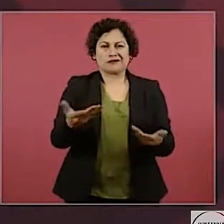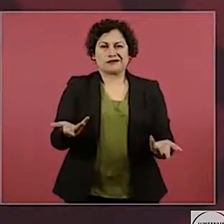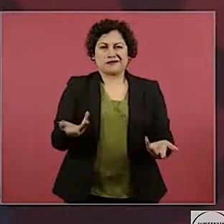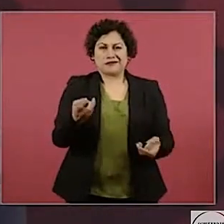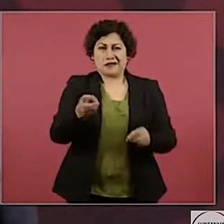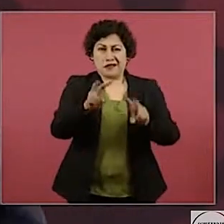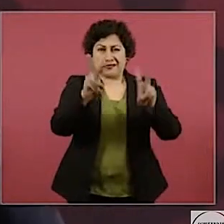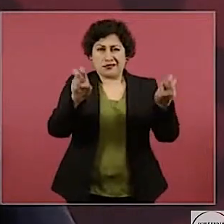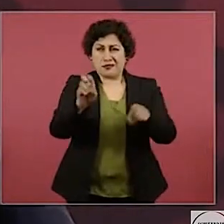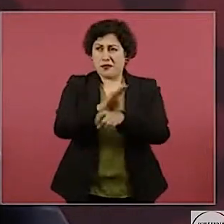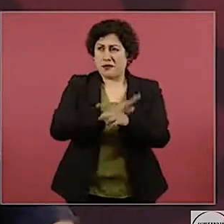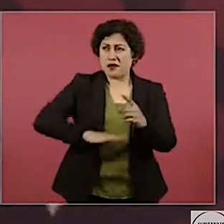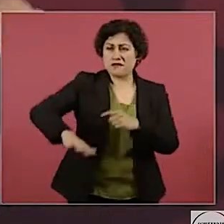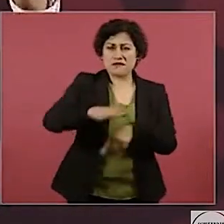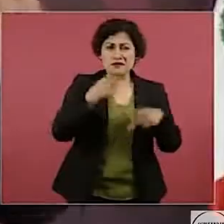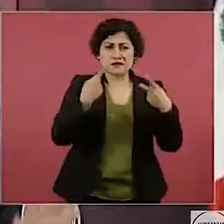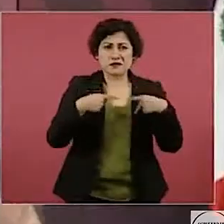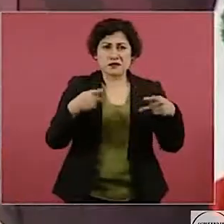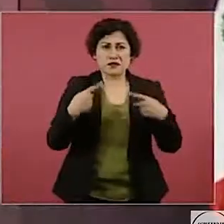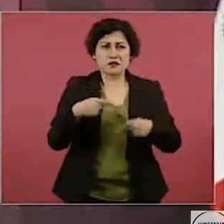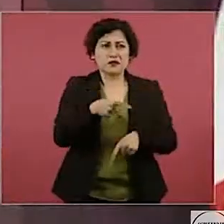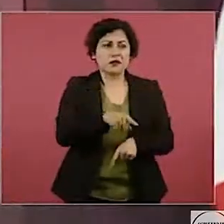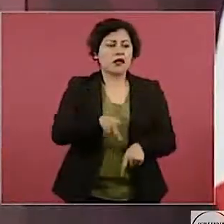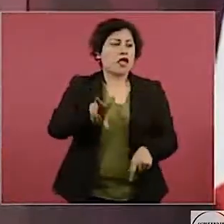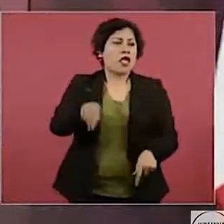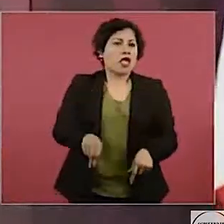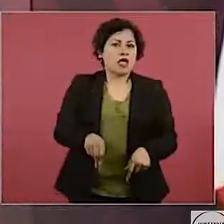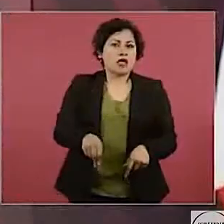Entonces, ¿qué esperamos?